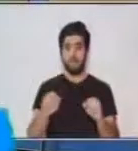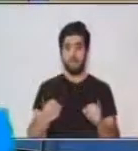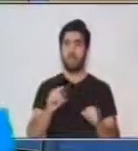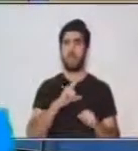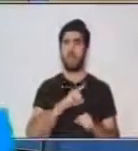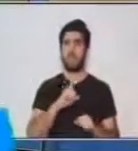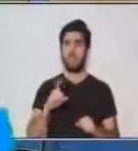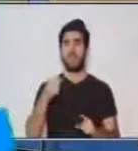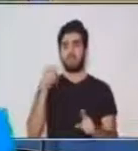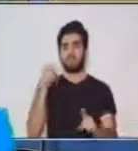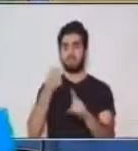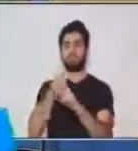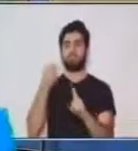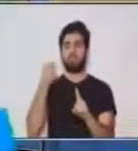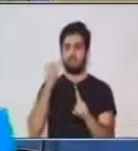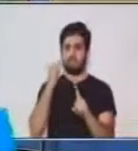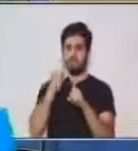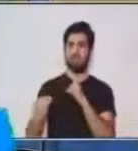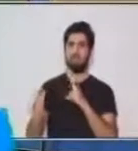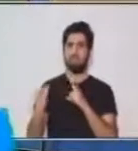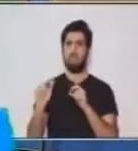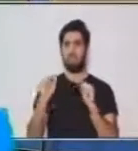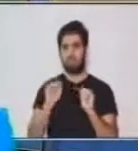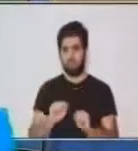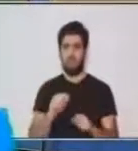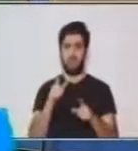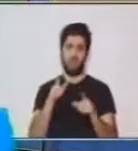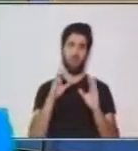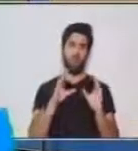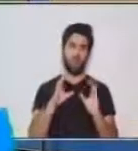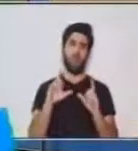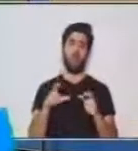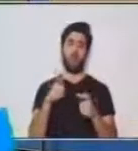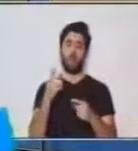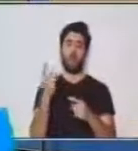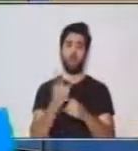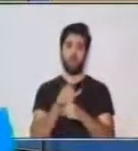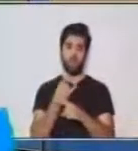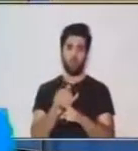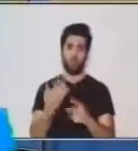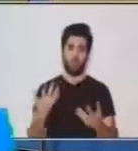ofensivas dependiendo de cómo las digamos.